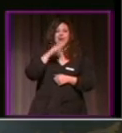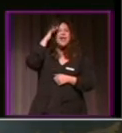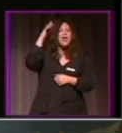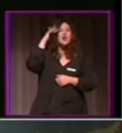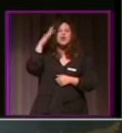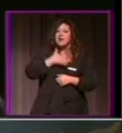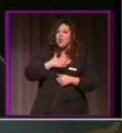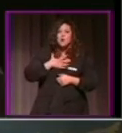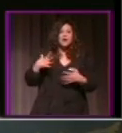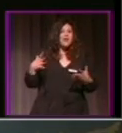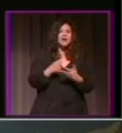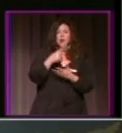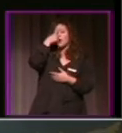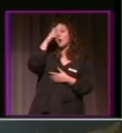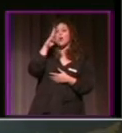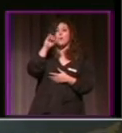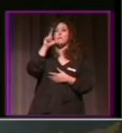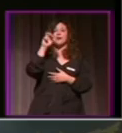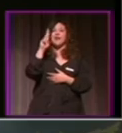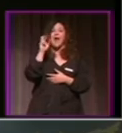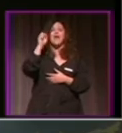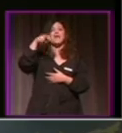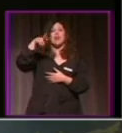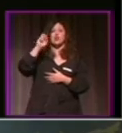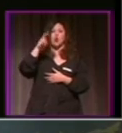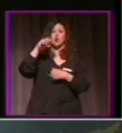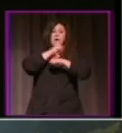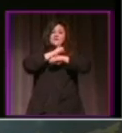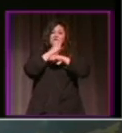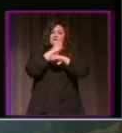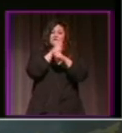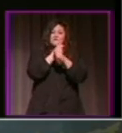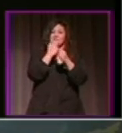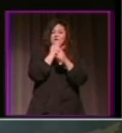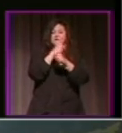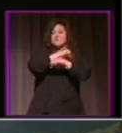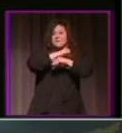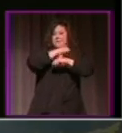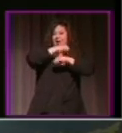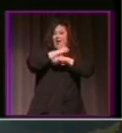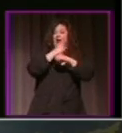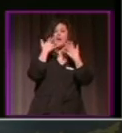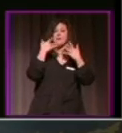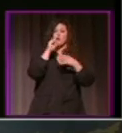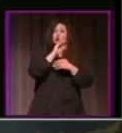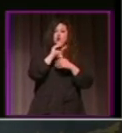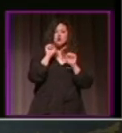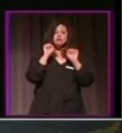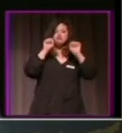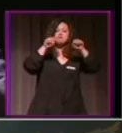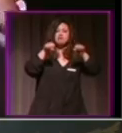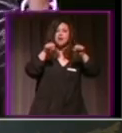se habló de la Semana Santa y del pregón que dio su compañero Fernando Díaz de la Guardia hombre yo valoro valoro muy